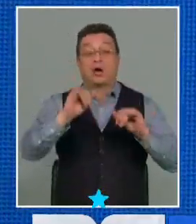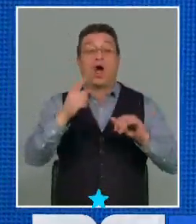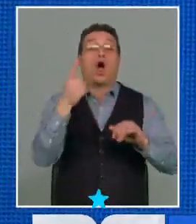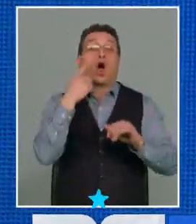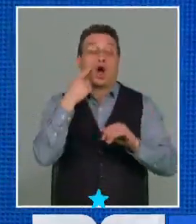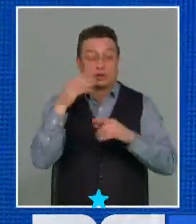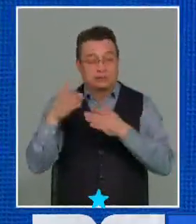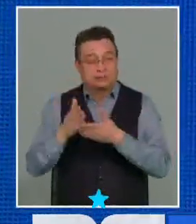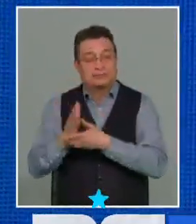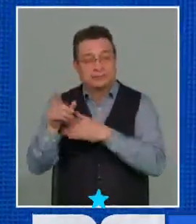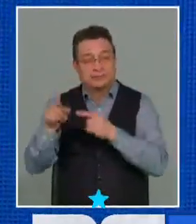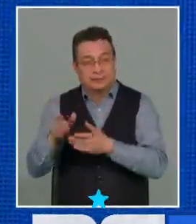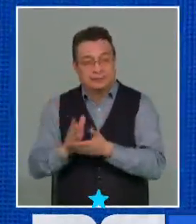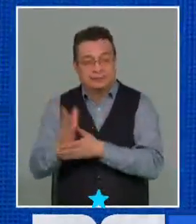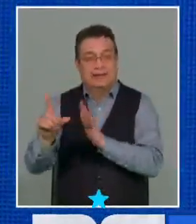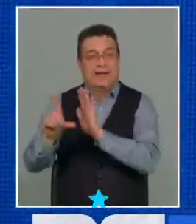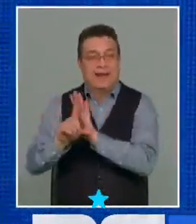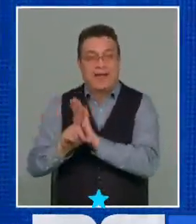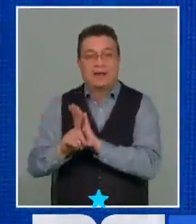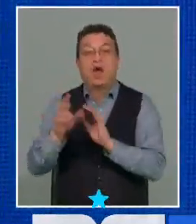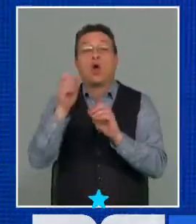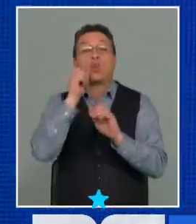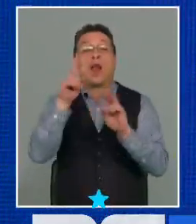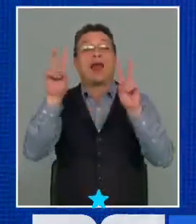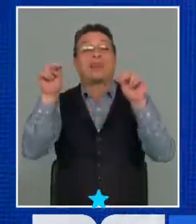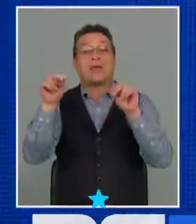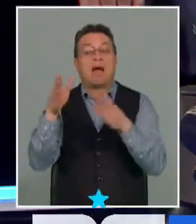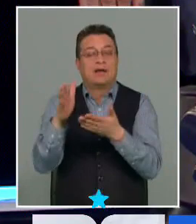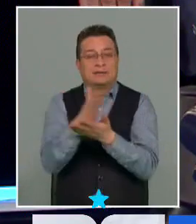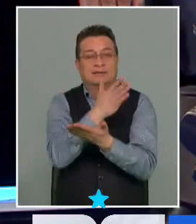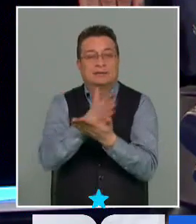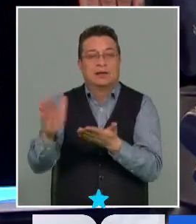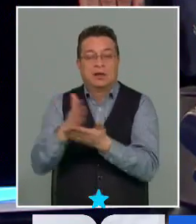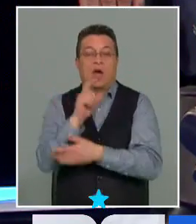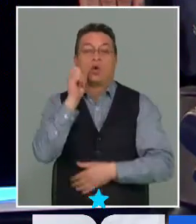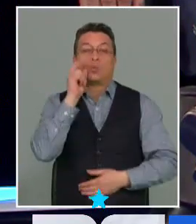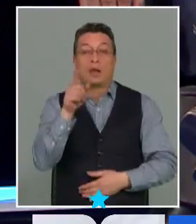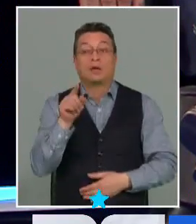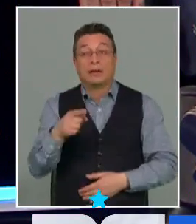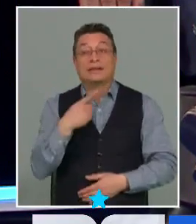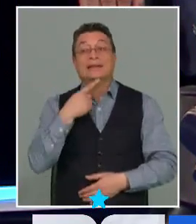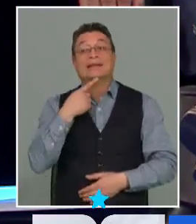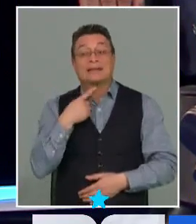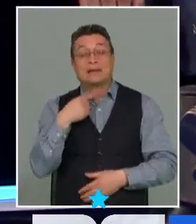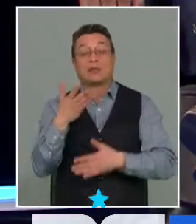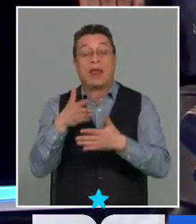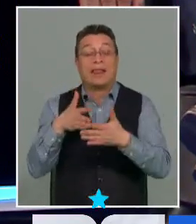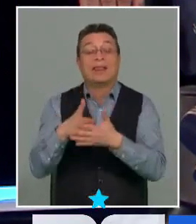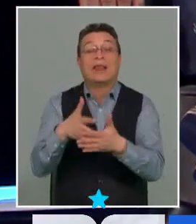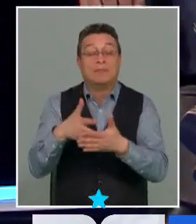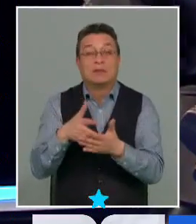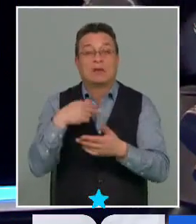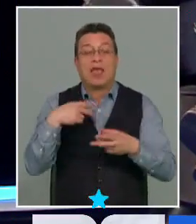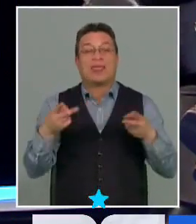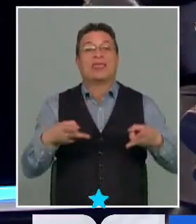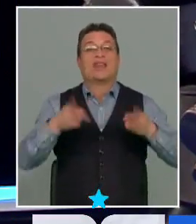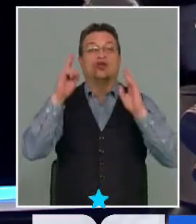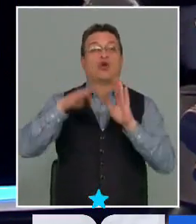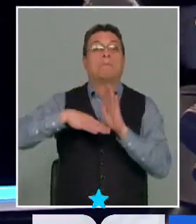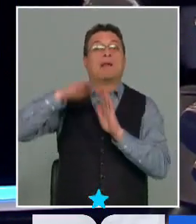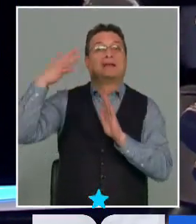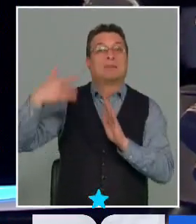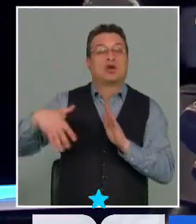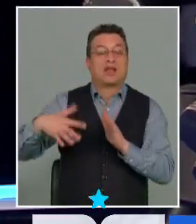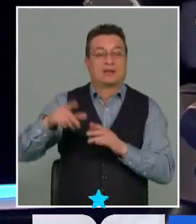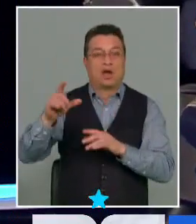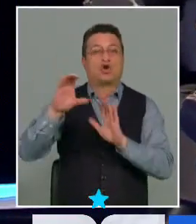conocerán a partir de la entrada en vigencia y qué materias van a quedar excluidas hay una cuestión bien interesante porque tiene como límite los derechos fundamentales que establece la